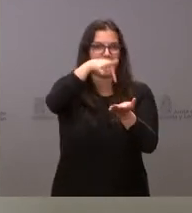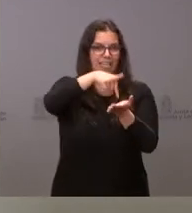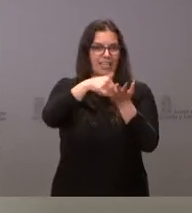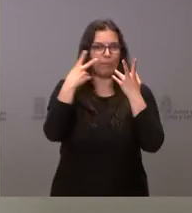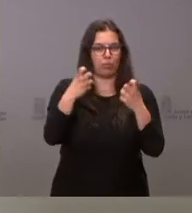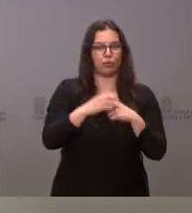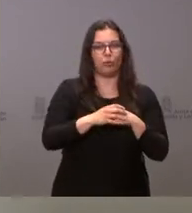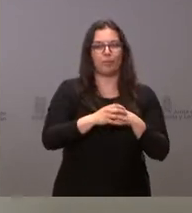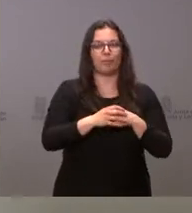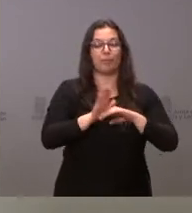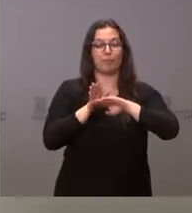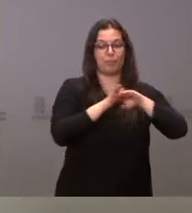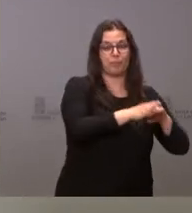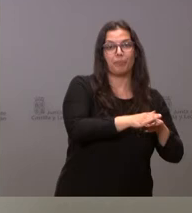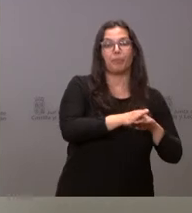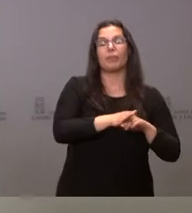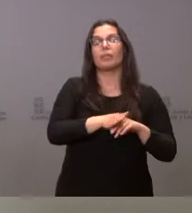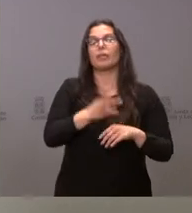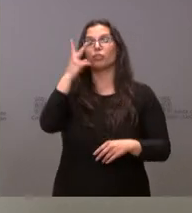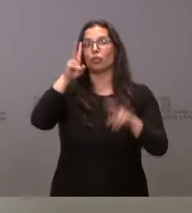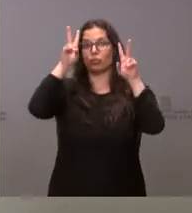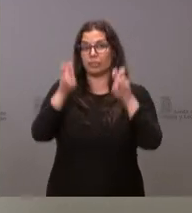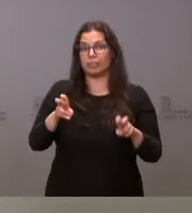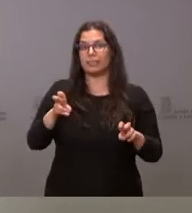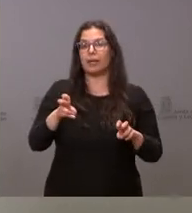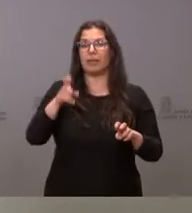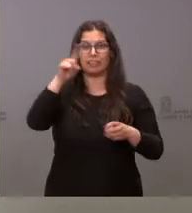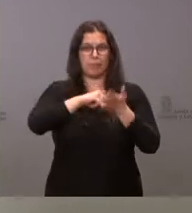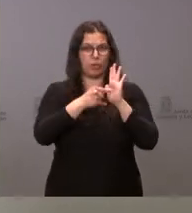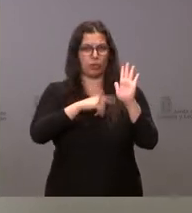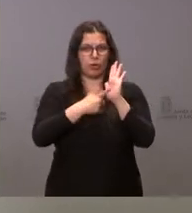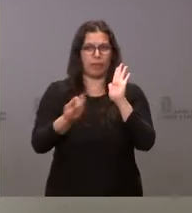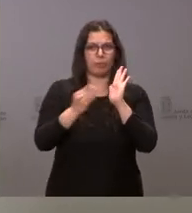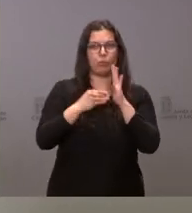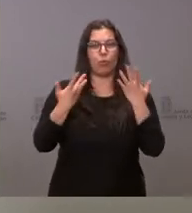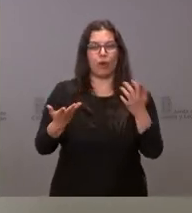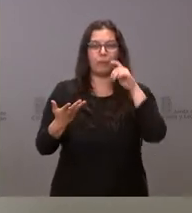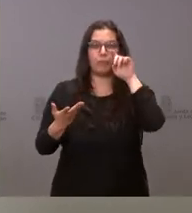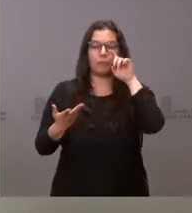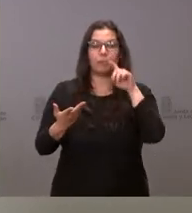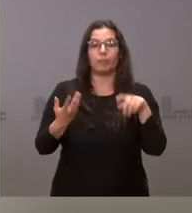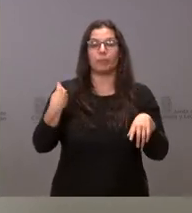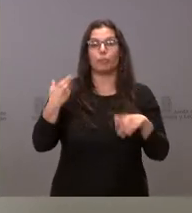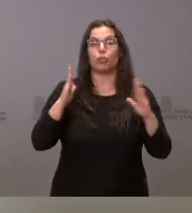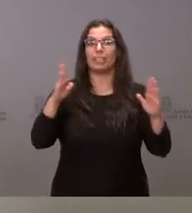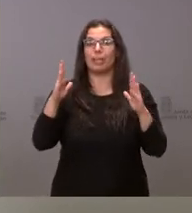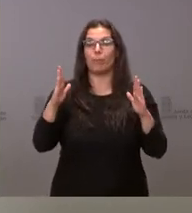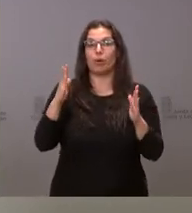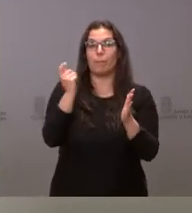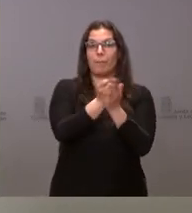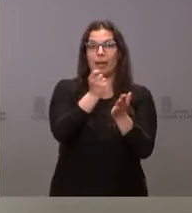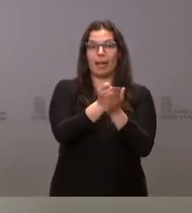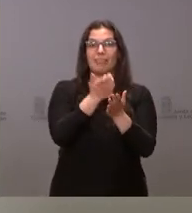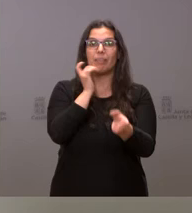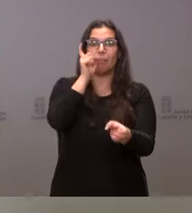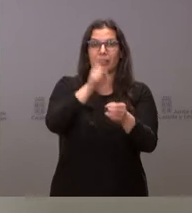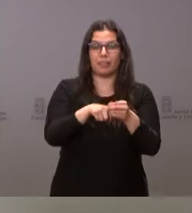cuestiones más asociadas a las tasas que también figurarán en ese proyecto de ley que es la supresión temporal de la tasa por participación